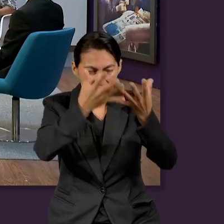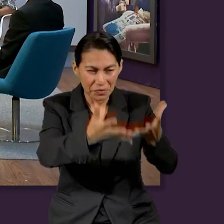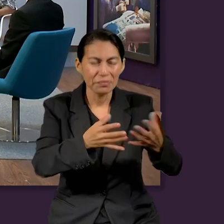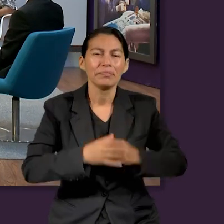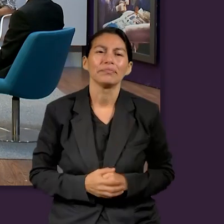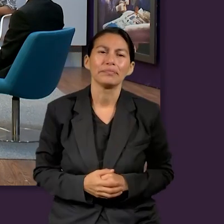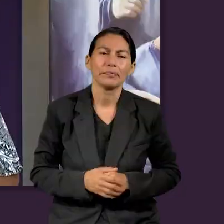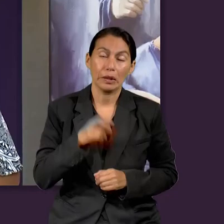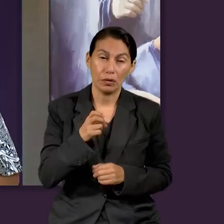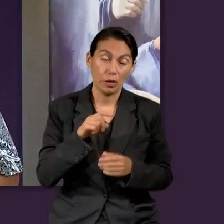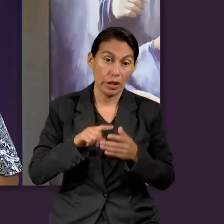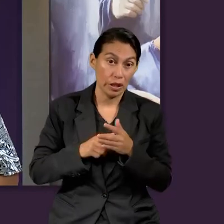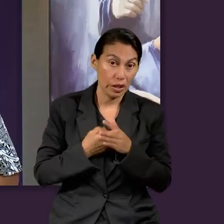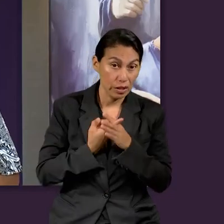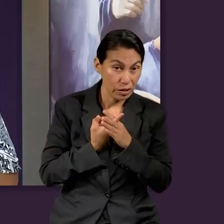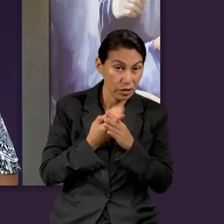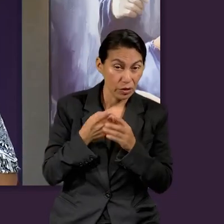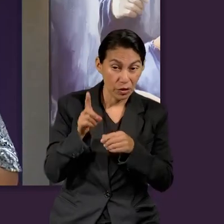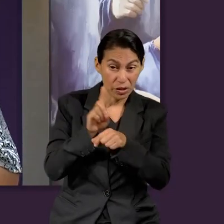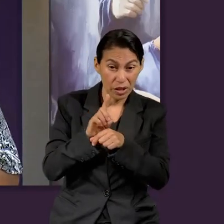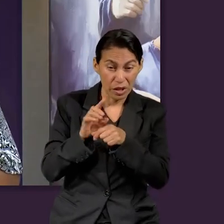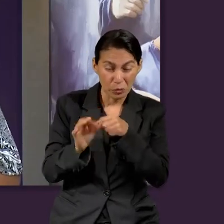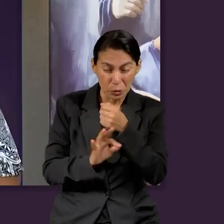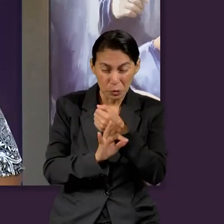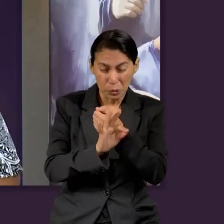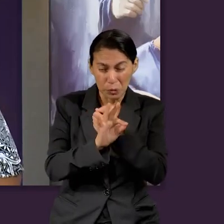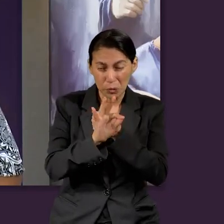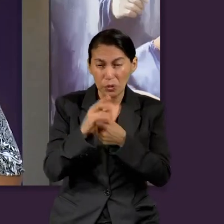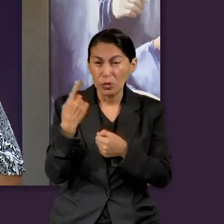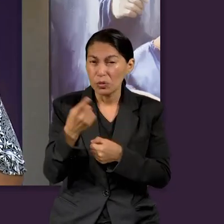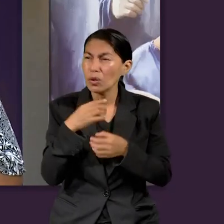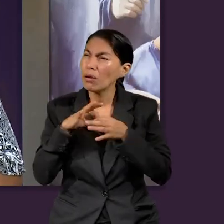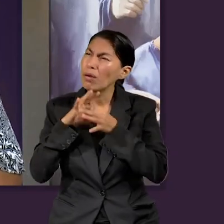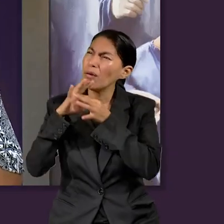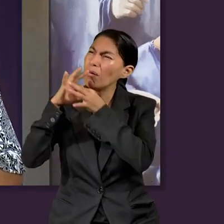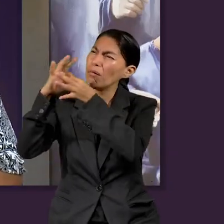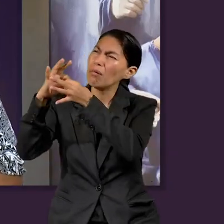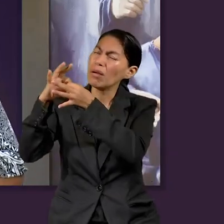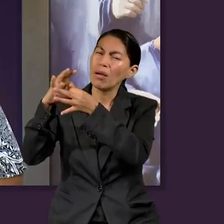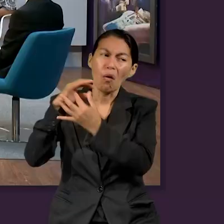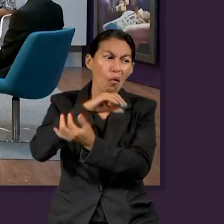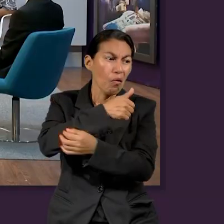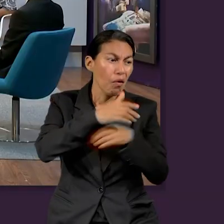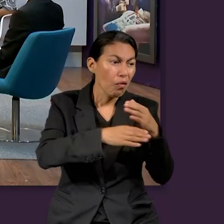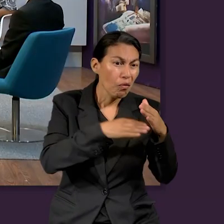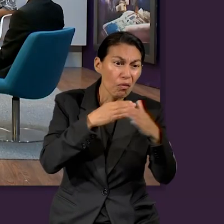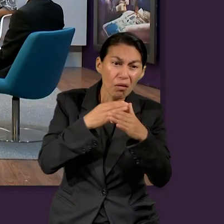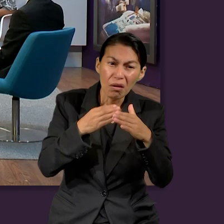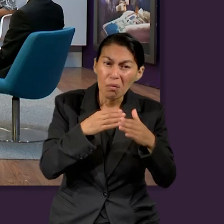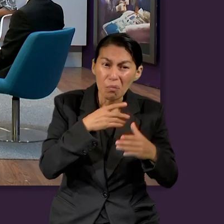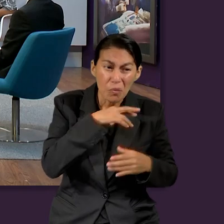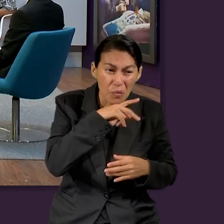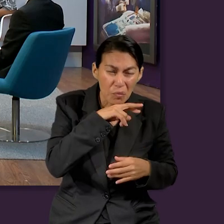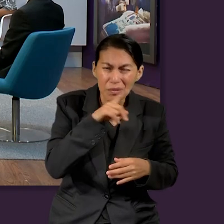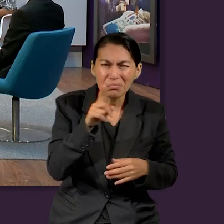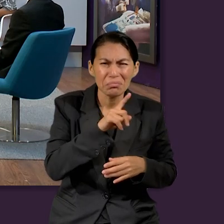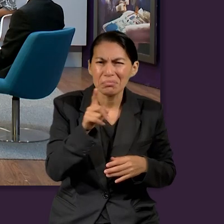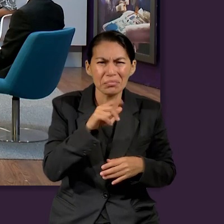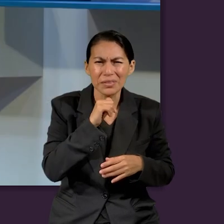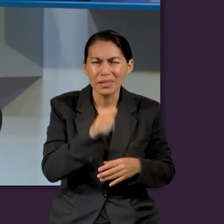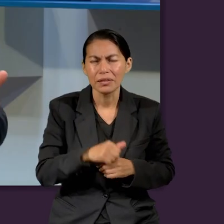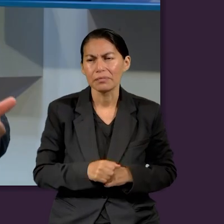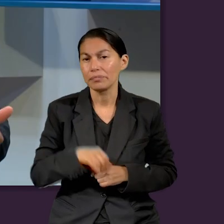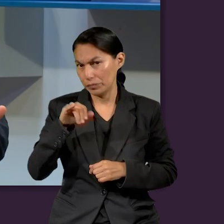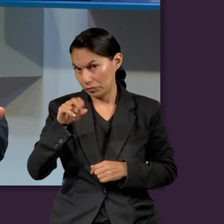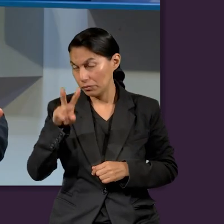si al iniciar nuestro día nosotros buscamos a Dios, creo que no nos debemos de preocupar por lo demás. Así es. Muy correcto. Me ha gustado el poder